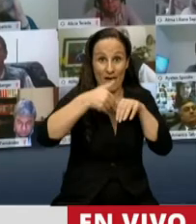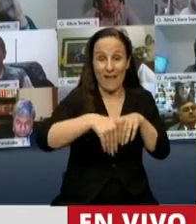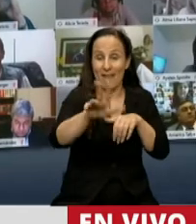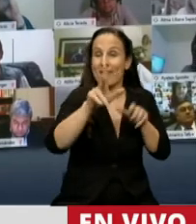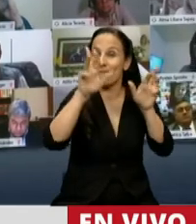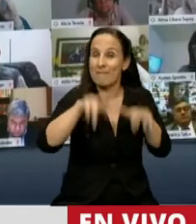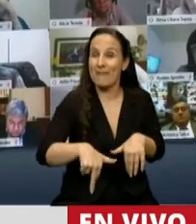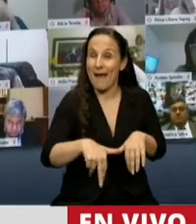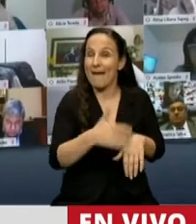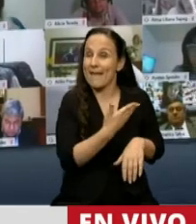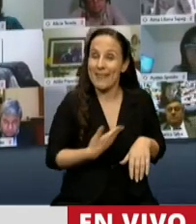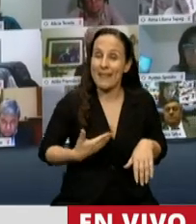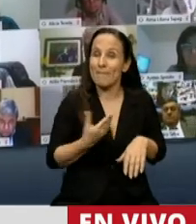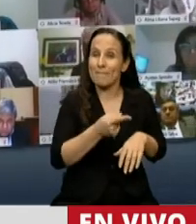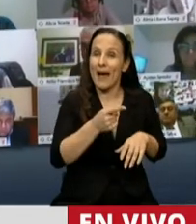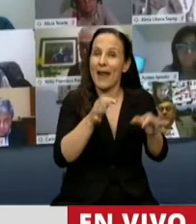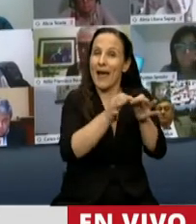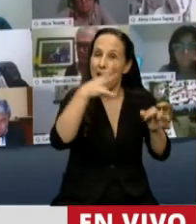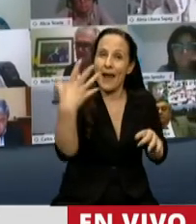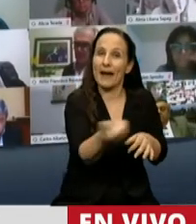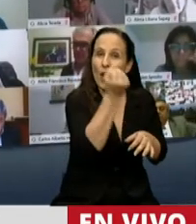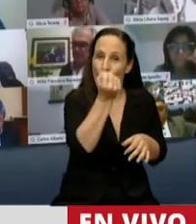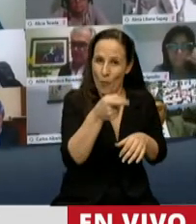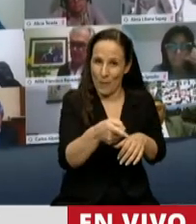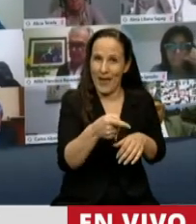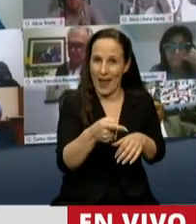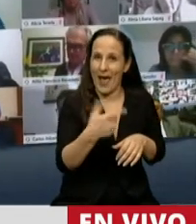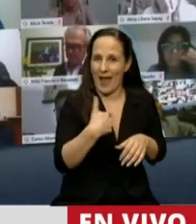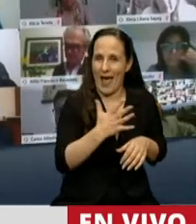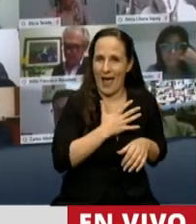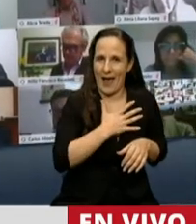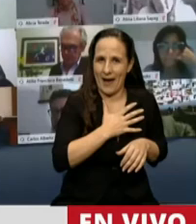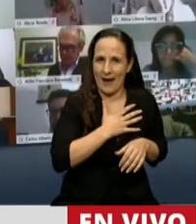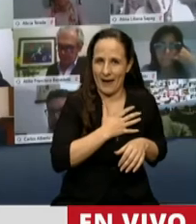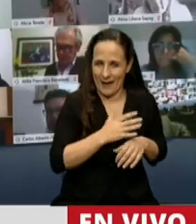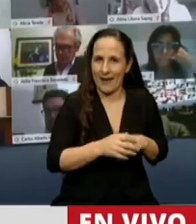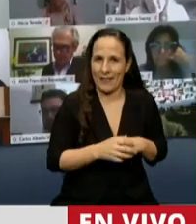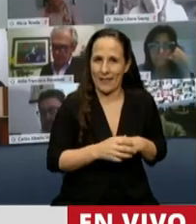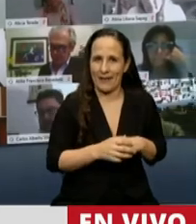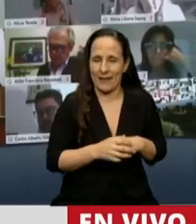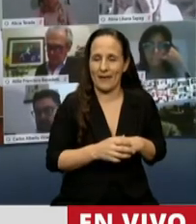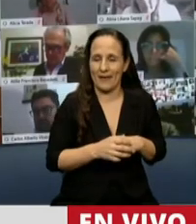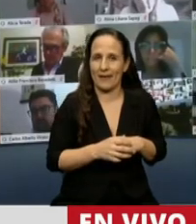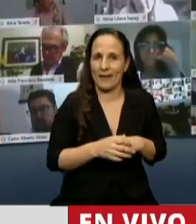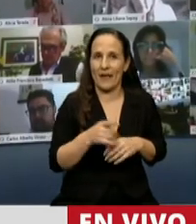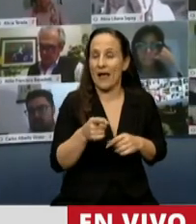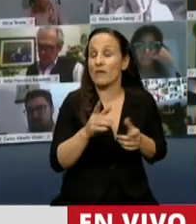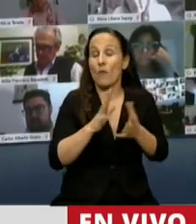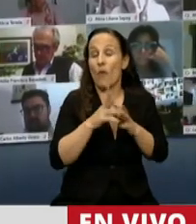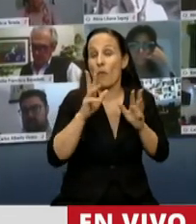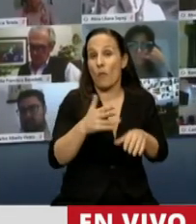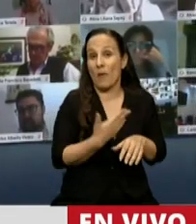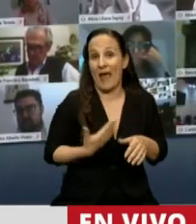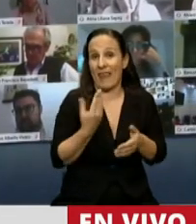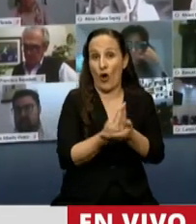políticas de recuperación de nuestra soberanía, de nuestro ejercicio de la soberanía sobre Malvinas, como una política de Estado.